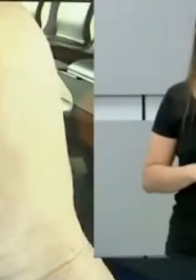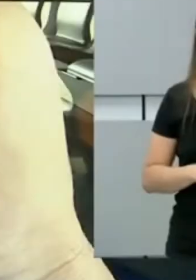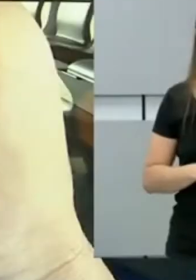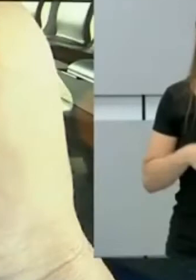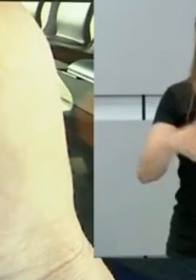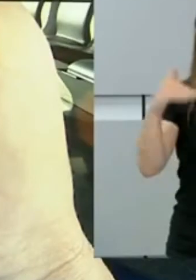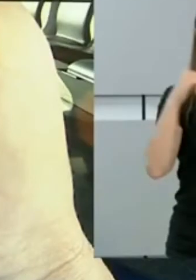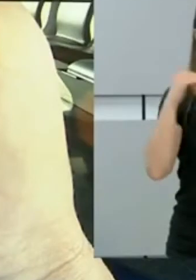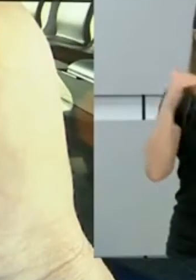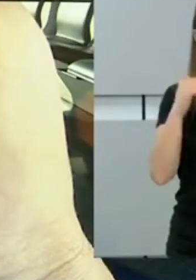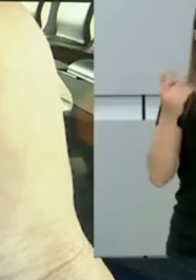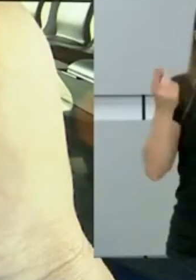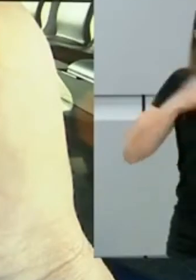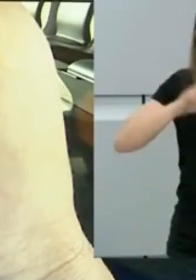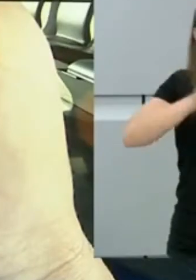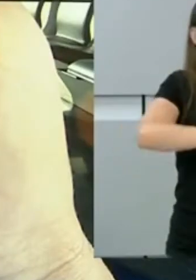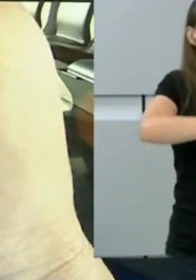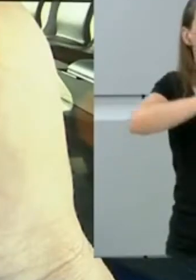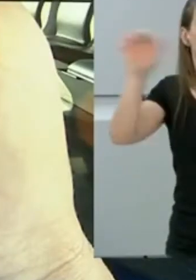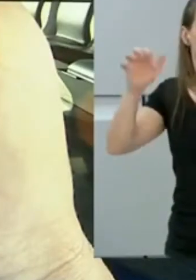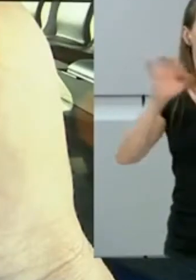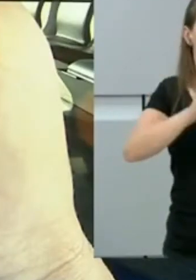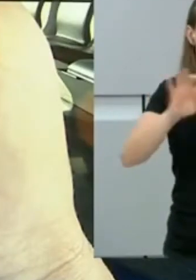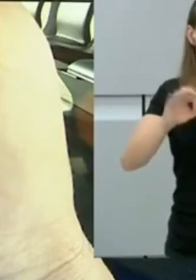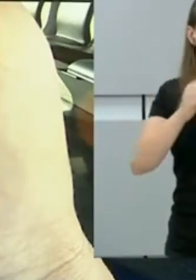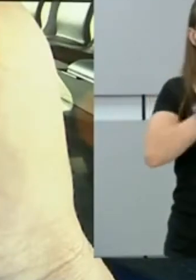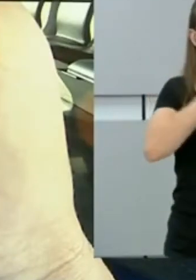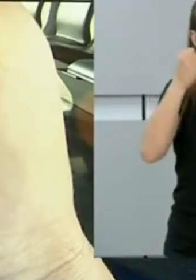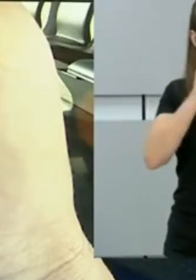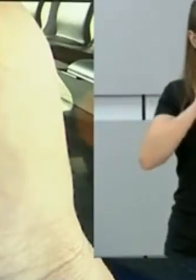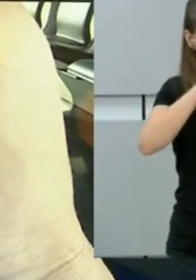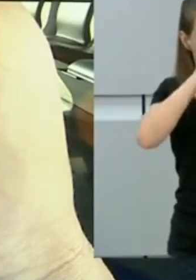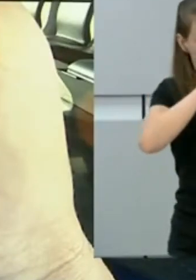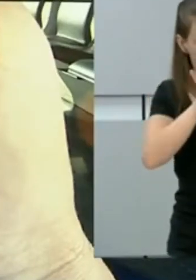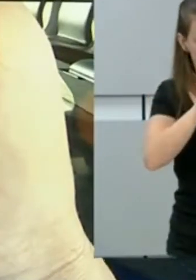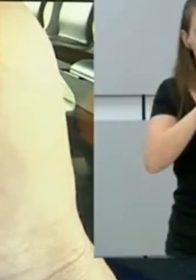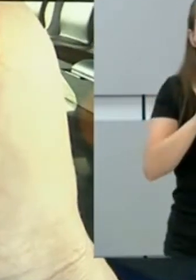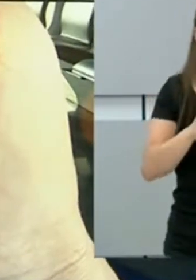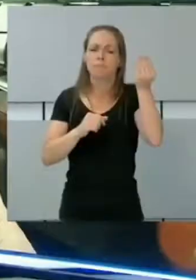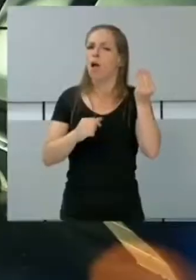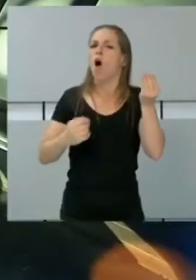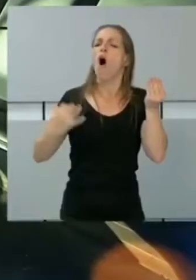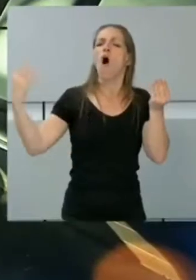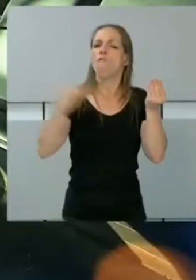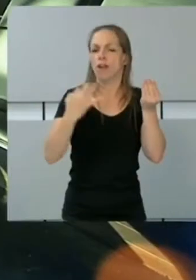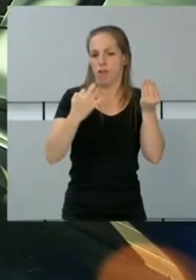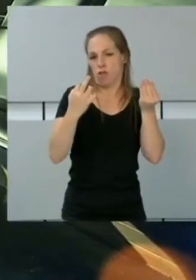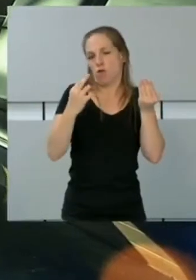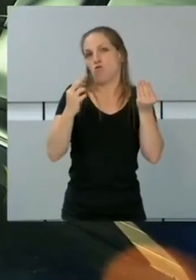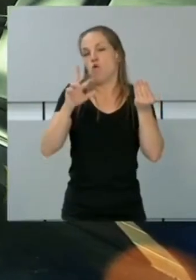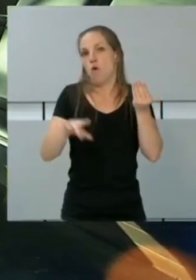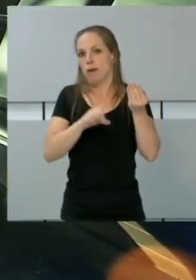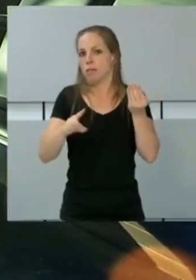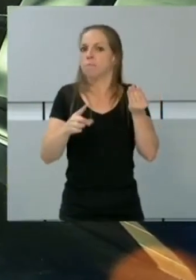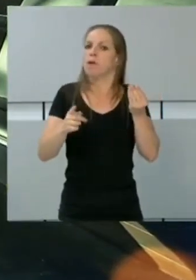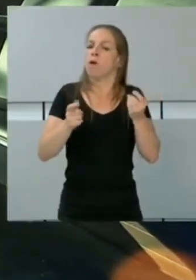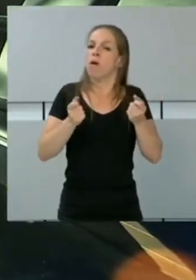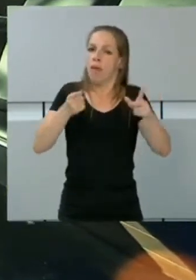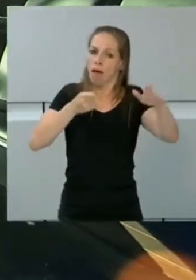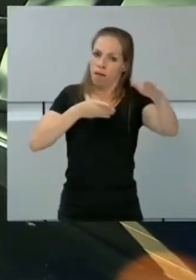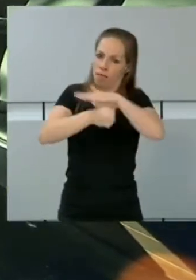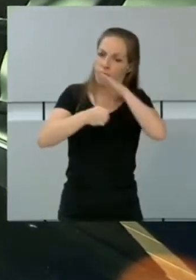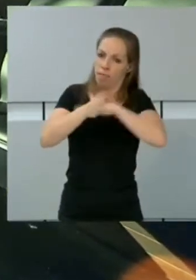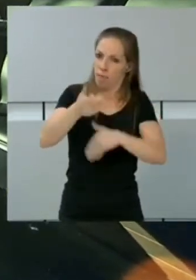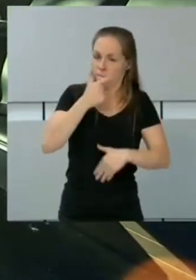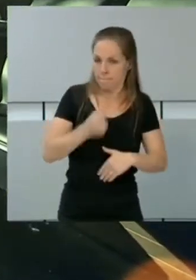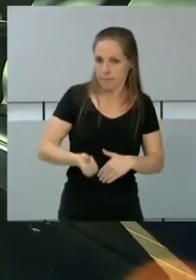quiere... El jueves ya estará operativo en toda Europa el pasaporte COVID-NUR. No será un documento obligatorio a la hora de viajar, pero sí agilizará la entrada a los otros